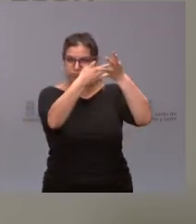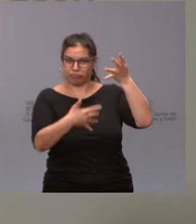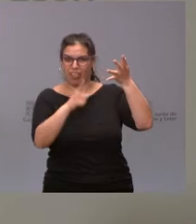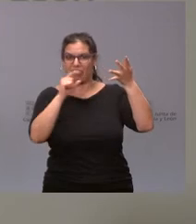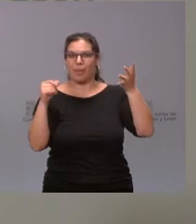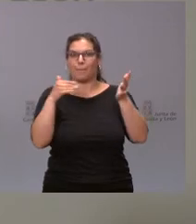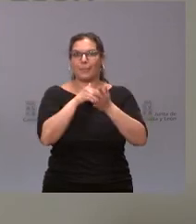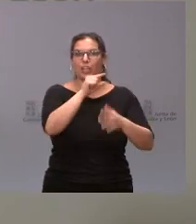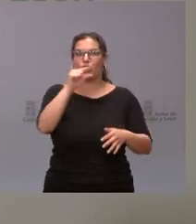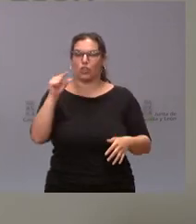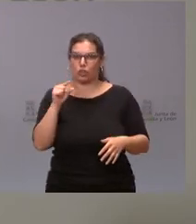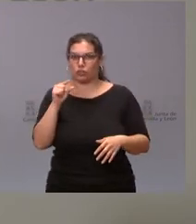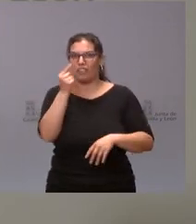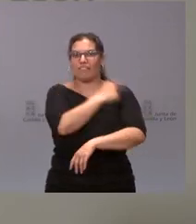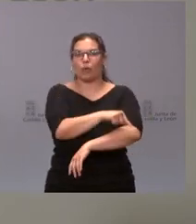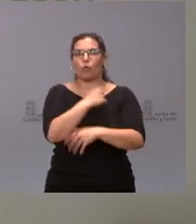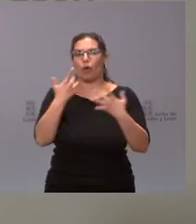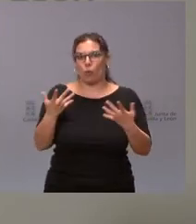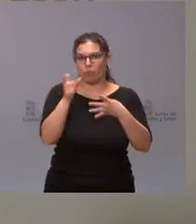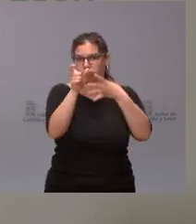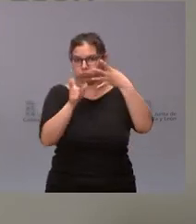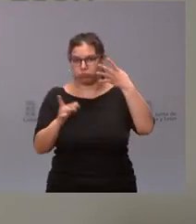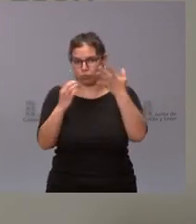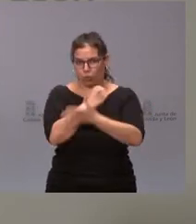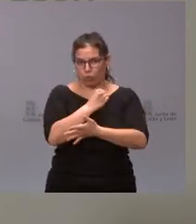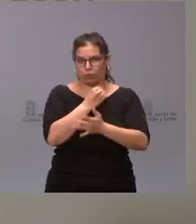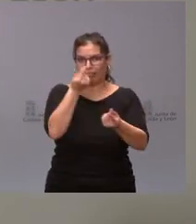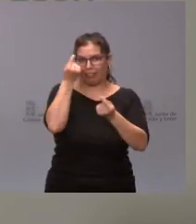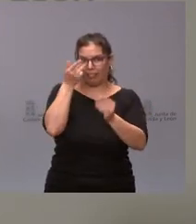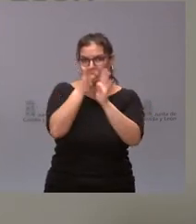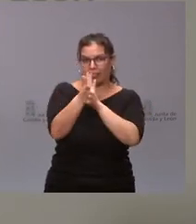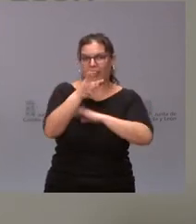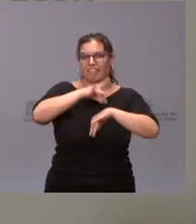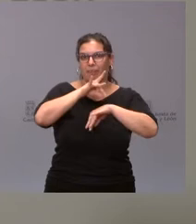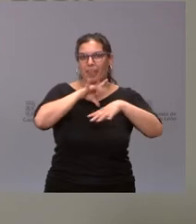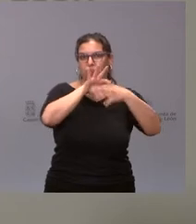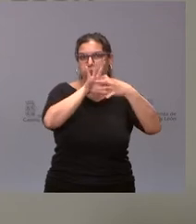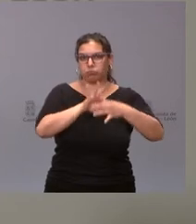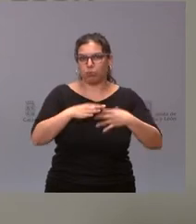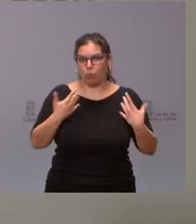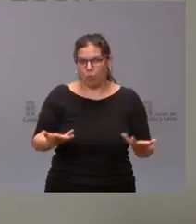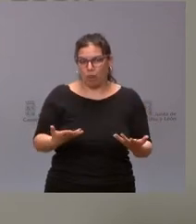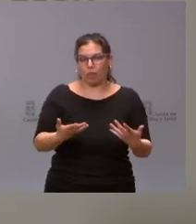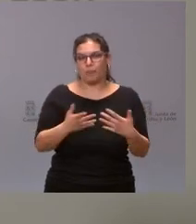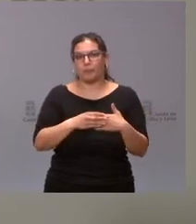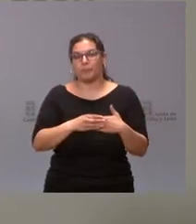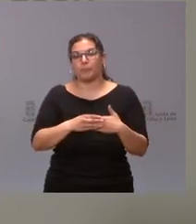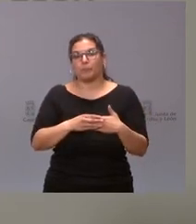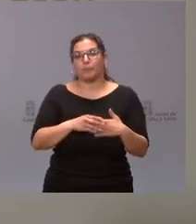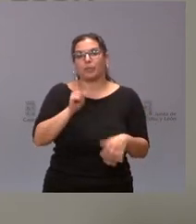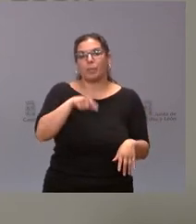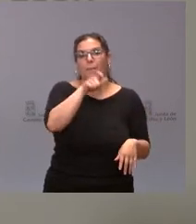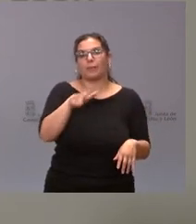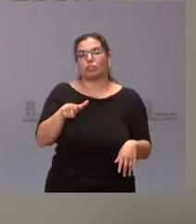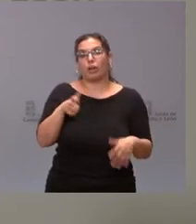dosis de vacunas, cuáles son las enfermedades sobre las cuales actuará la vacunación y el número de personas